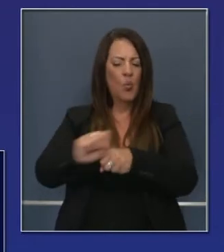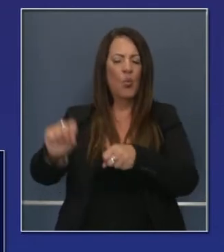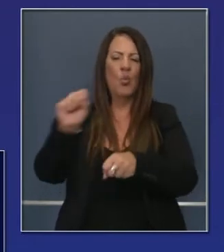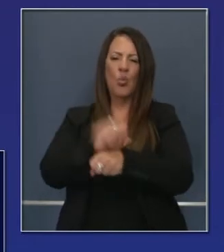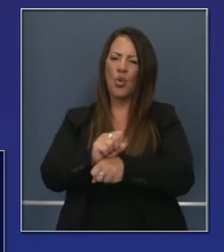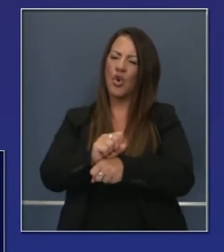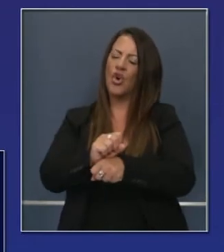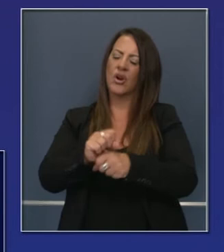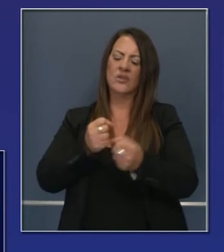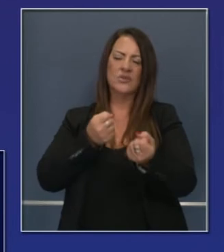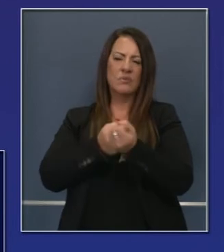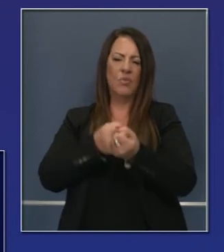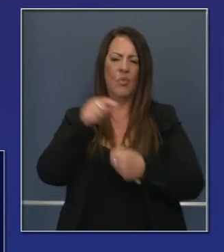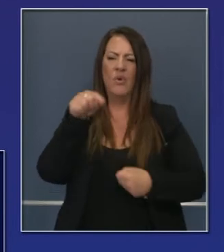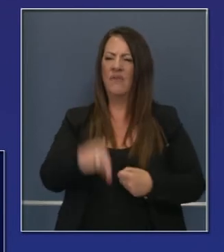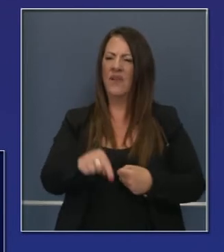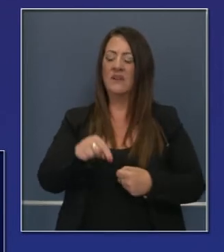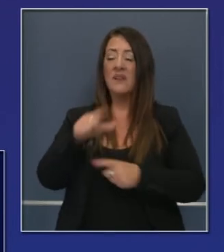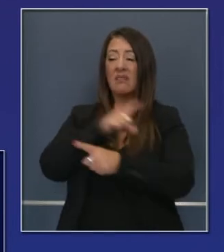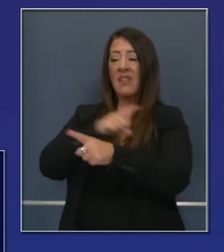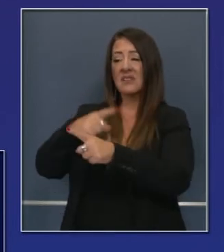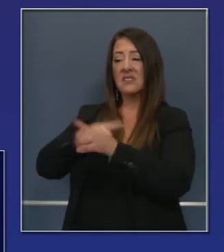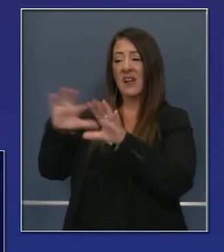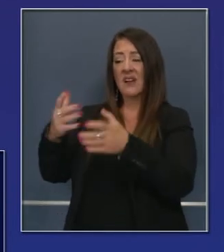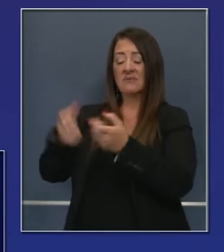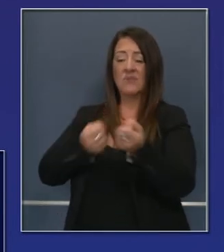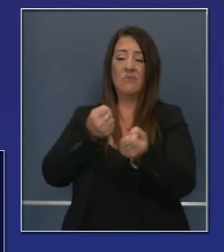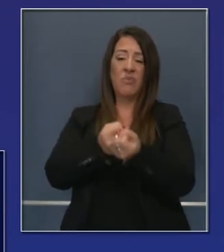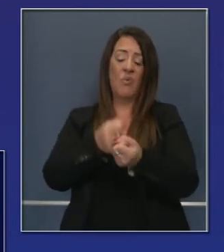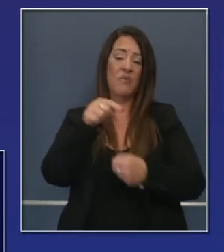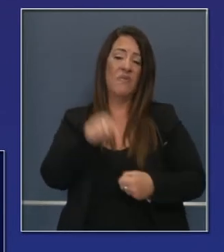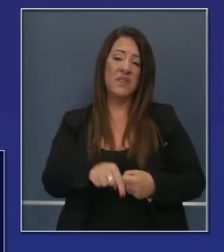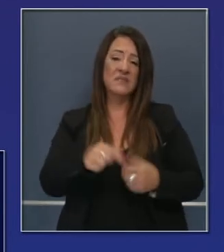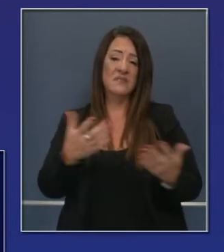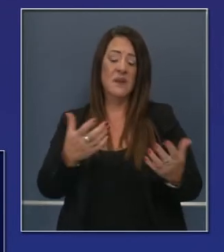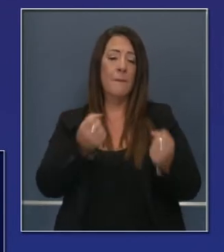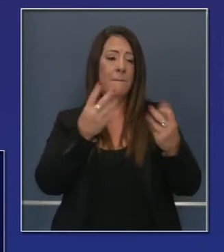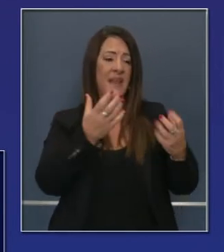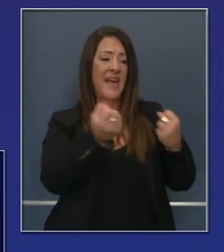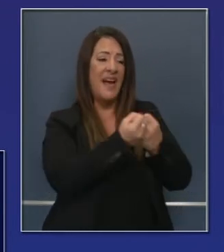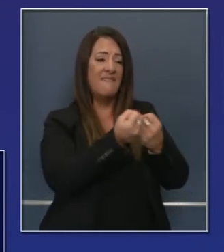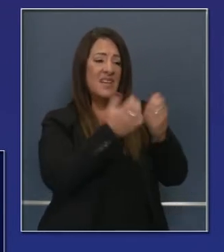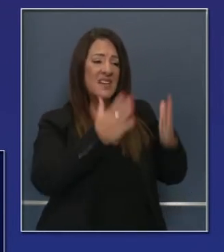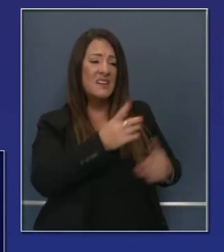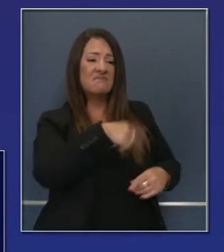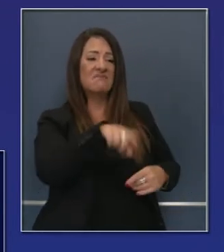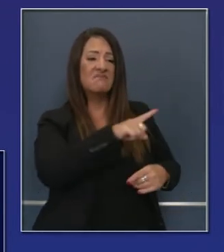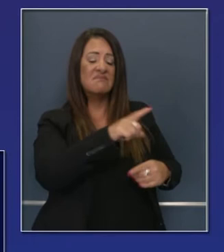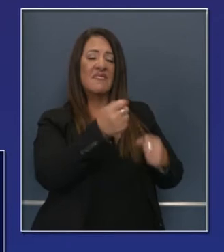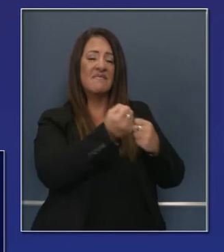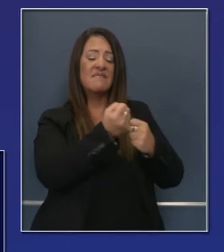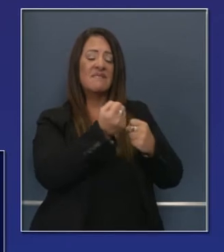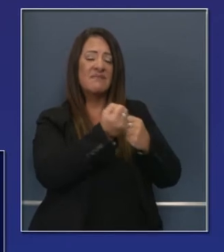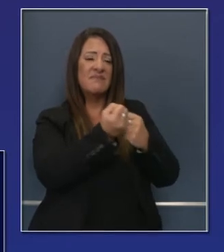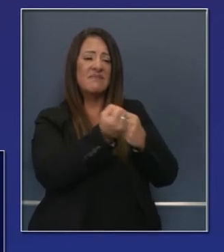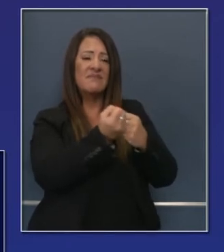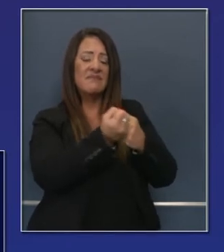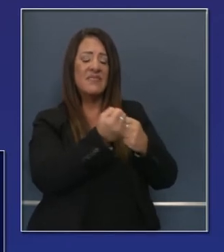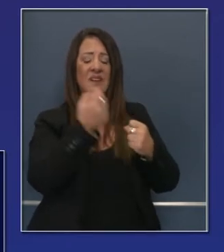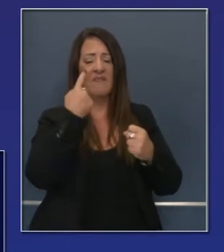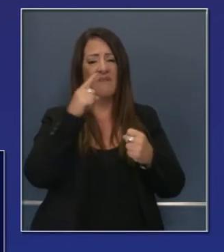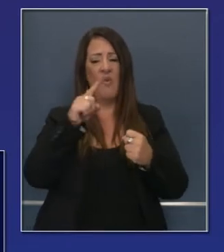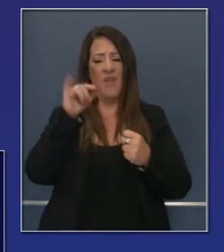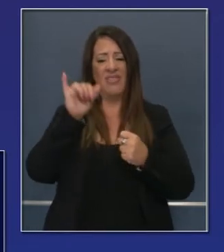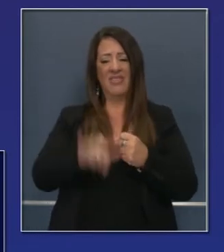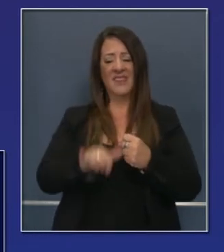muy gratificante saber que este esfuerzo fue apoyado por la legislatura y por muchos en la comunidad de personas que trabajan para los desarrollados